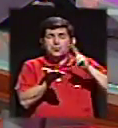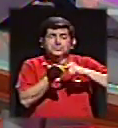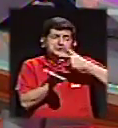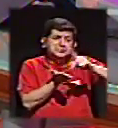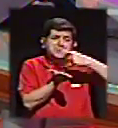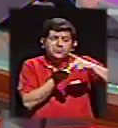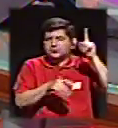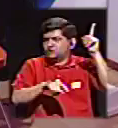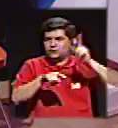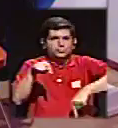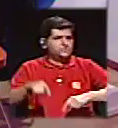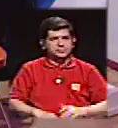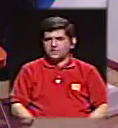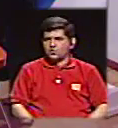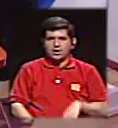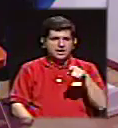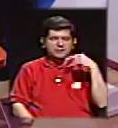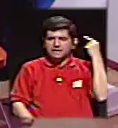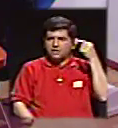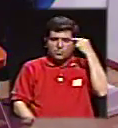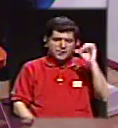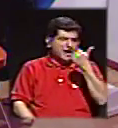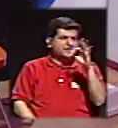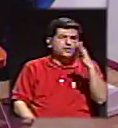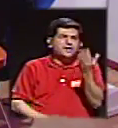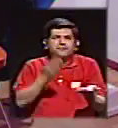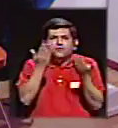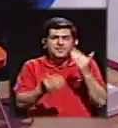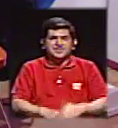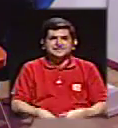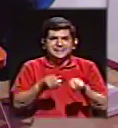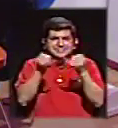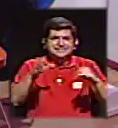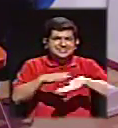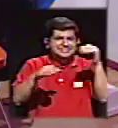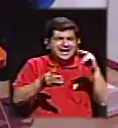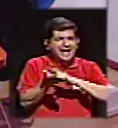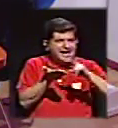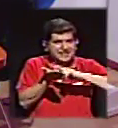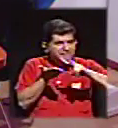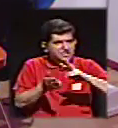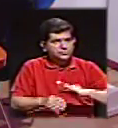pagamos, ¿no se puede hacer para gobernar de otra forma sin sacar a liberación?